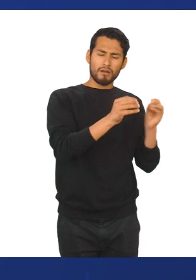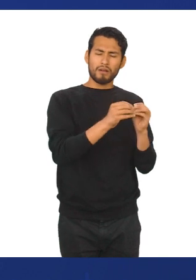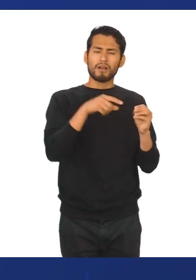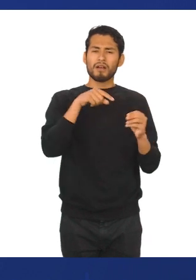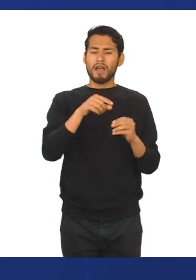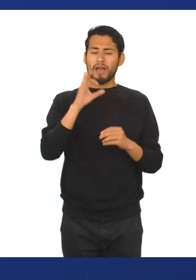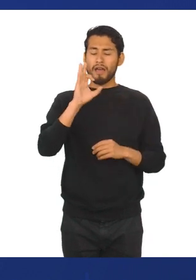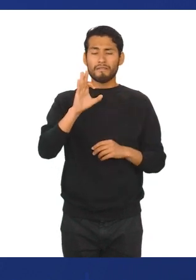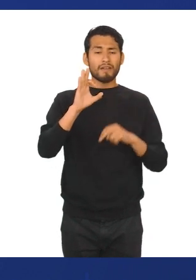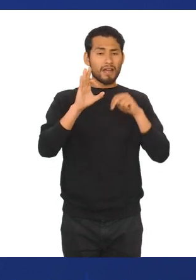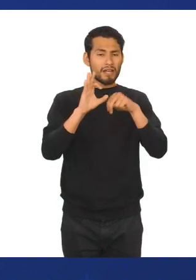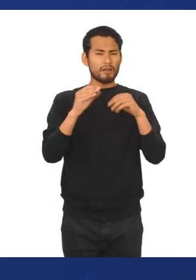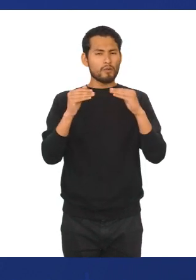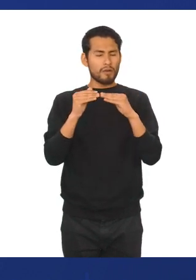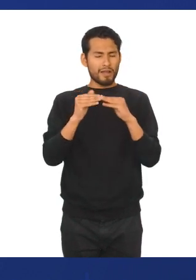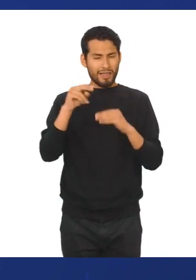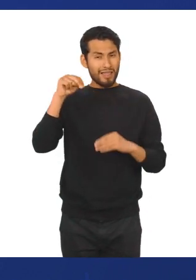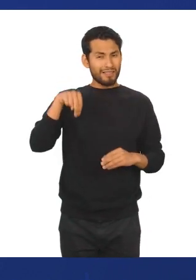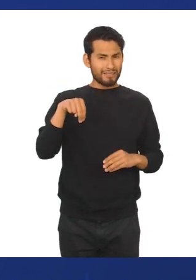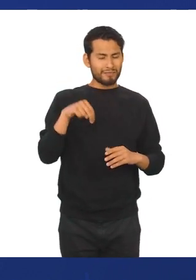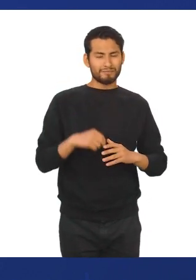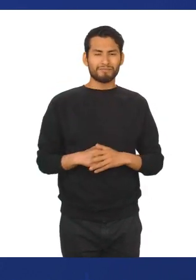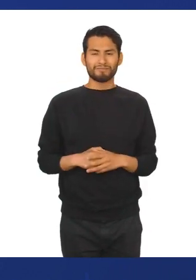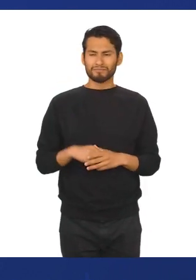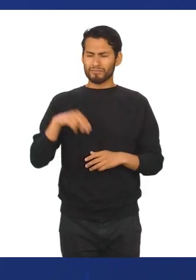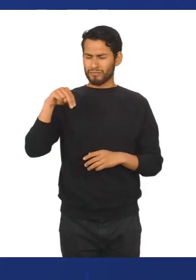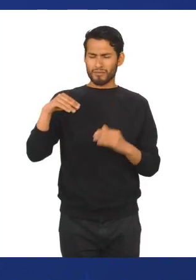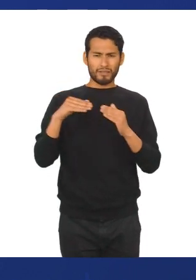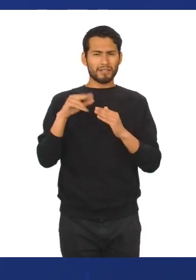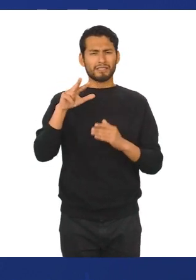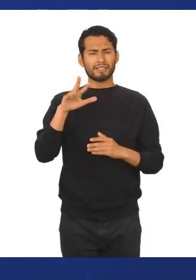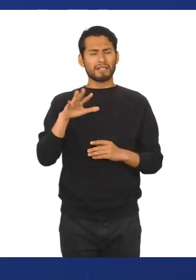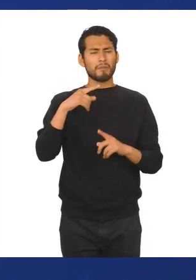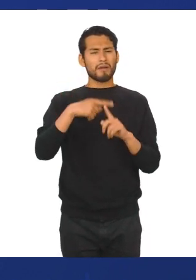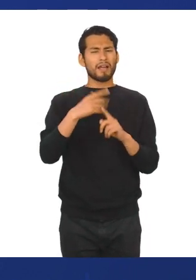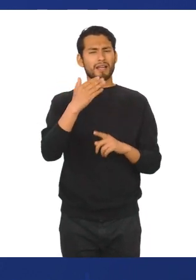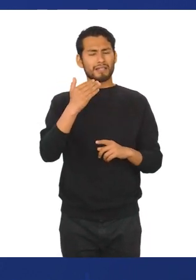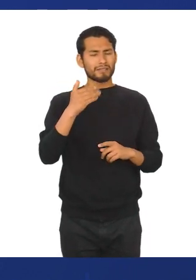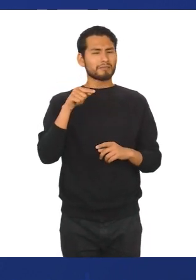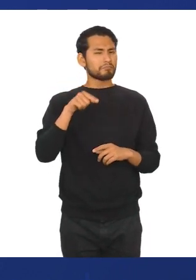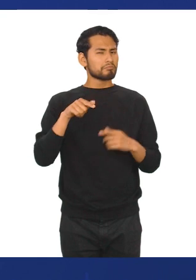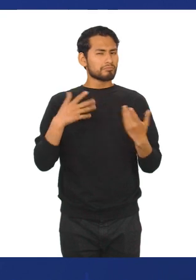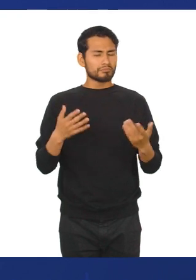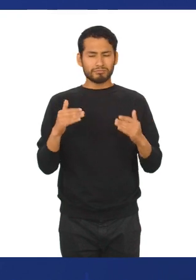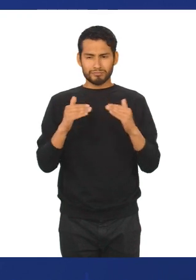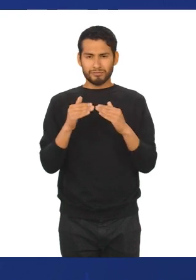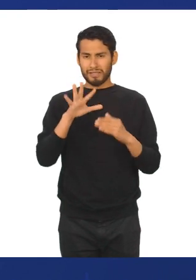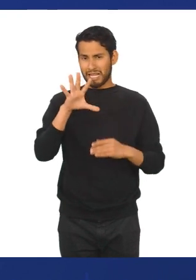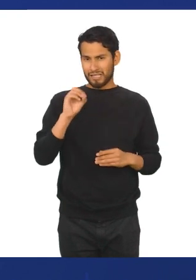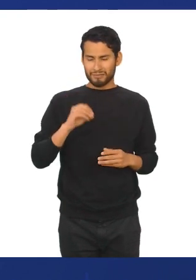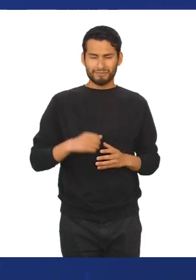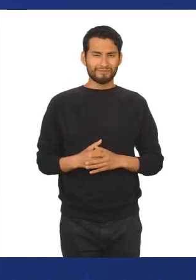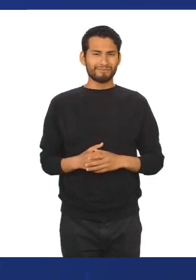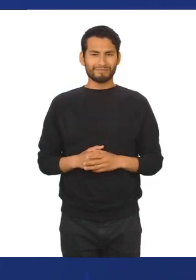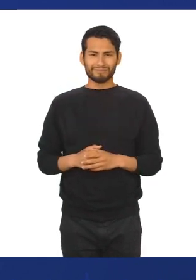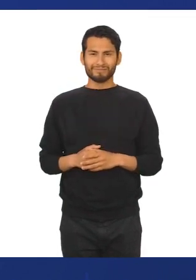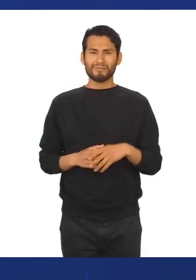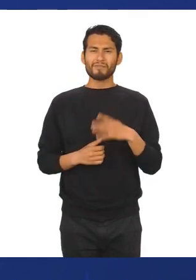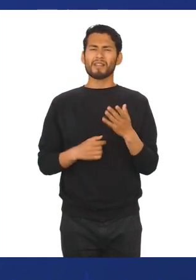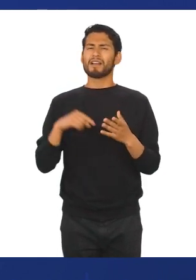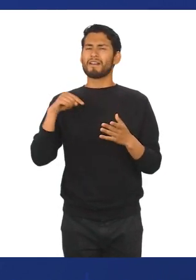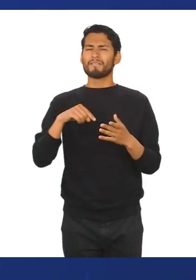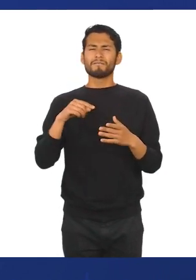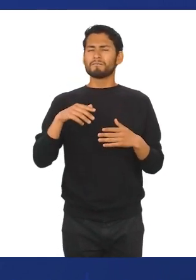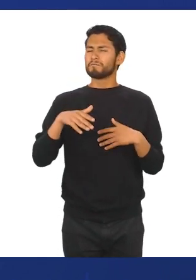sub N, que resulta igual a N. N es igual a 35 más 15, y ello es igual a 50. ¡YES! Ahora